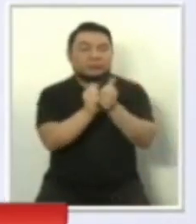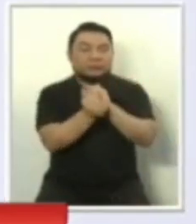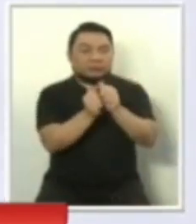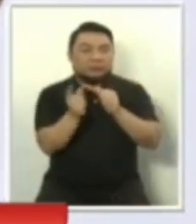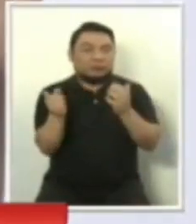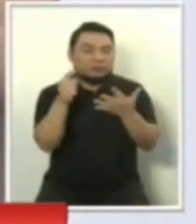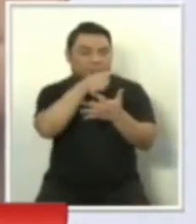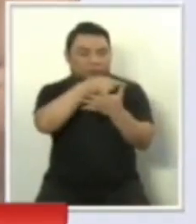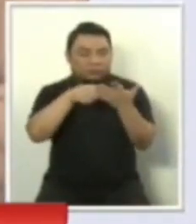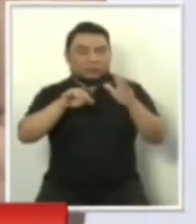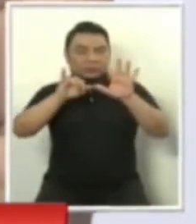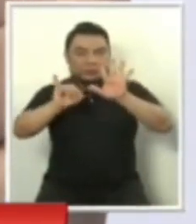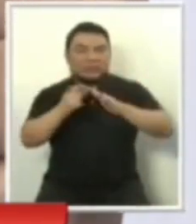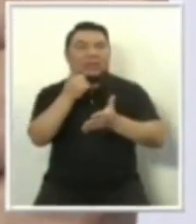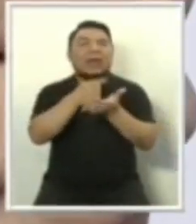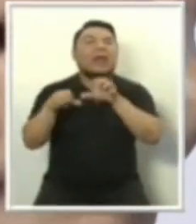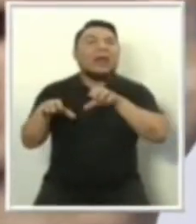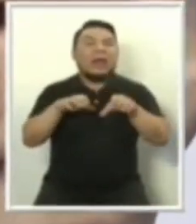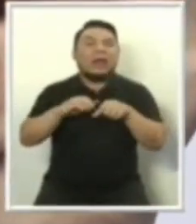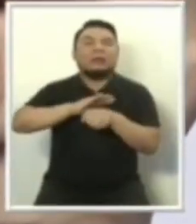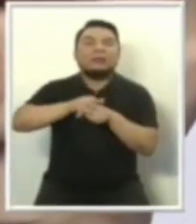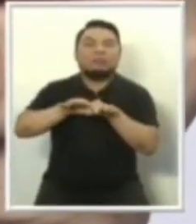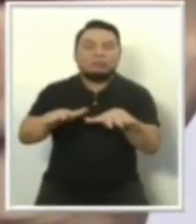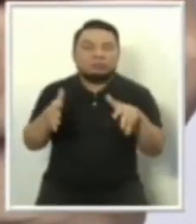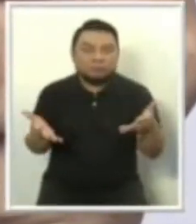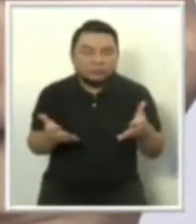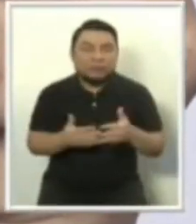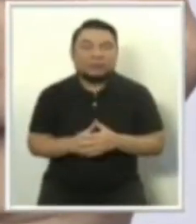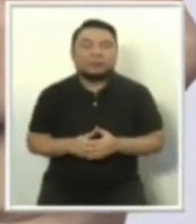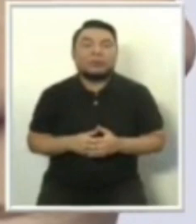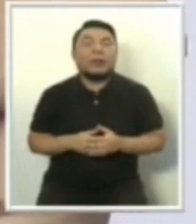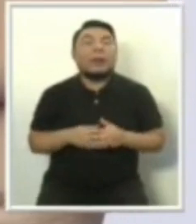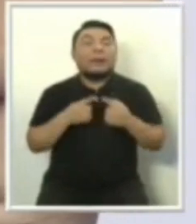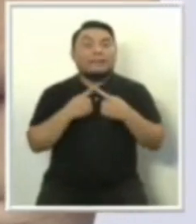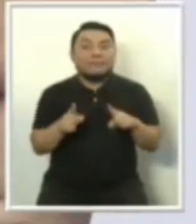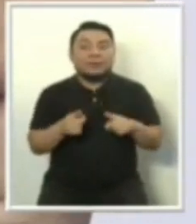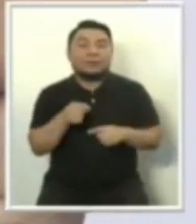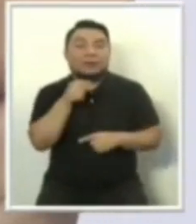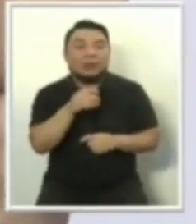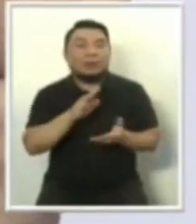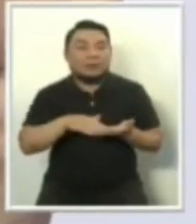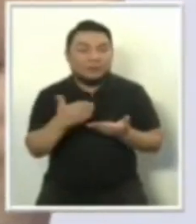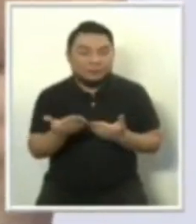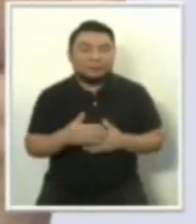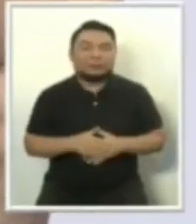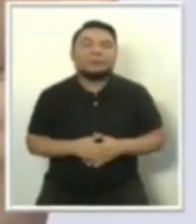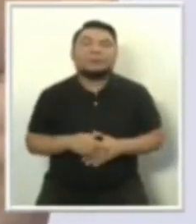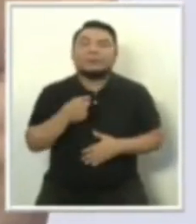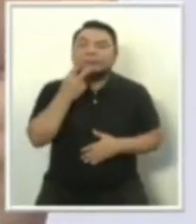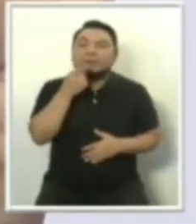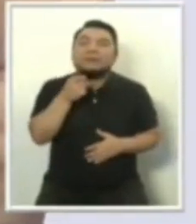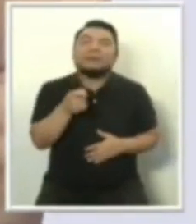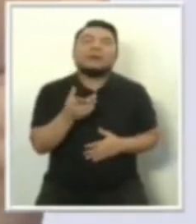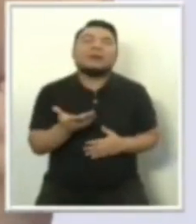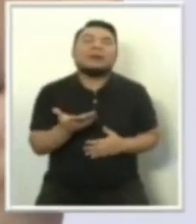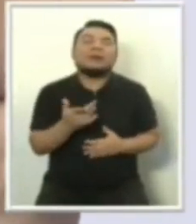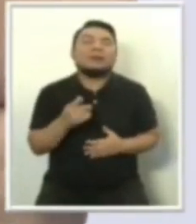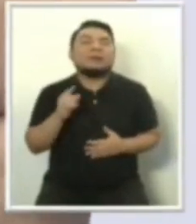en este debate sobre medidas frente a la pandemia. Pero acá, si me das un segundo, vamos a